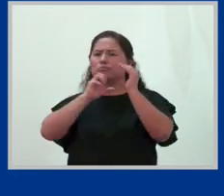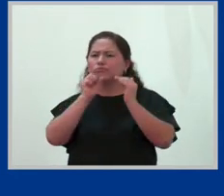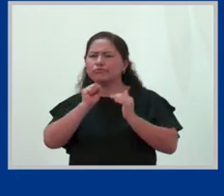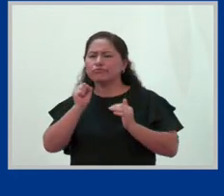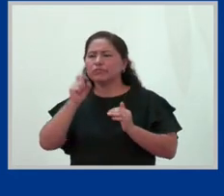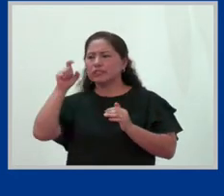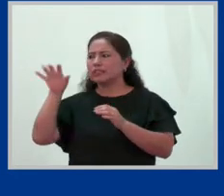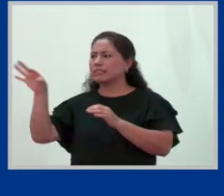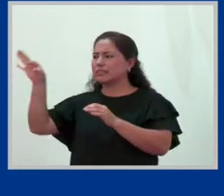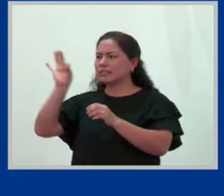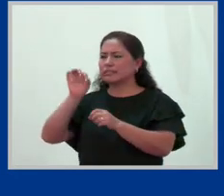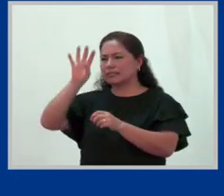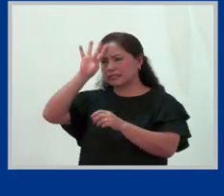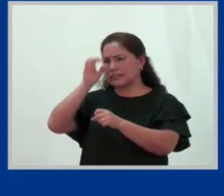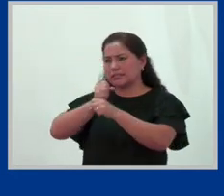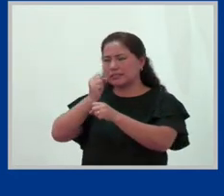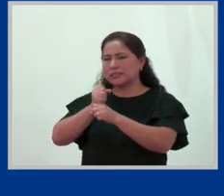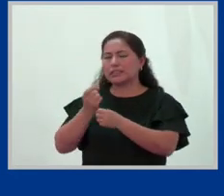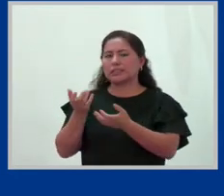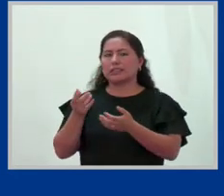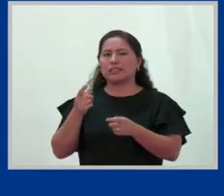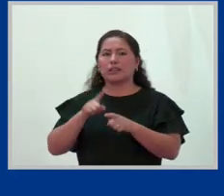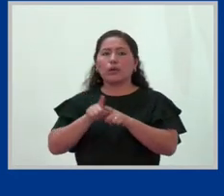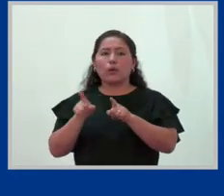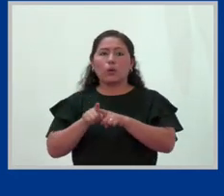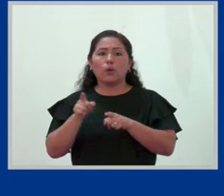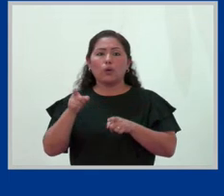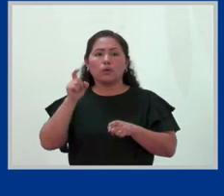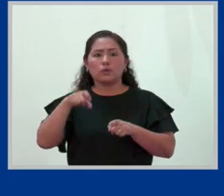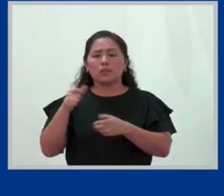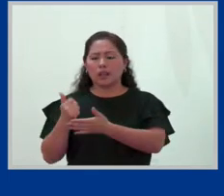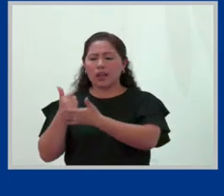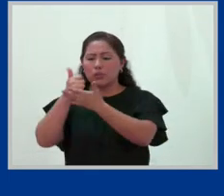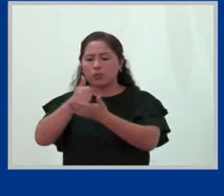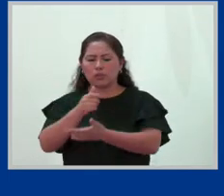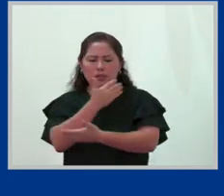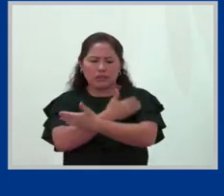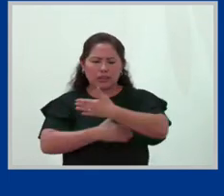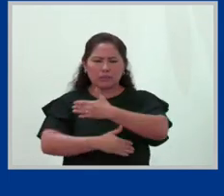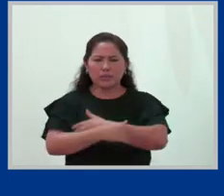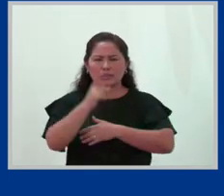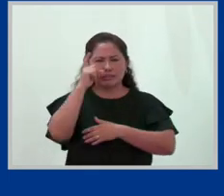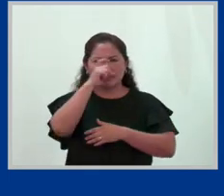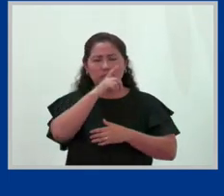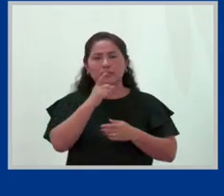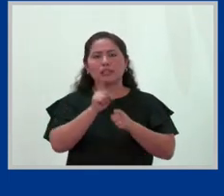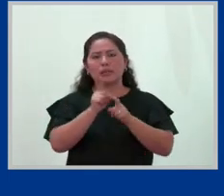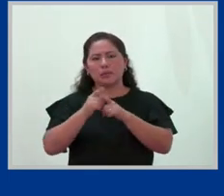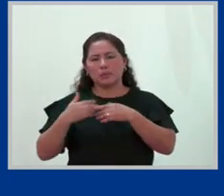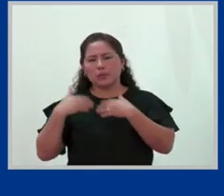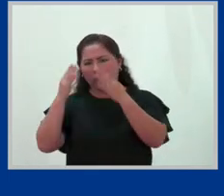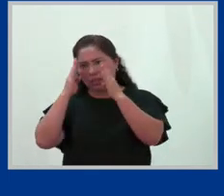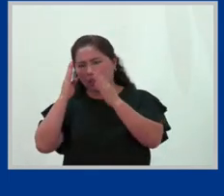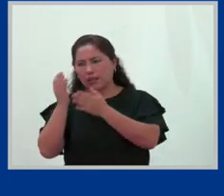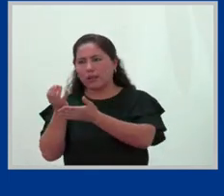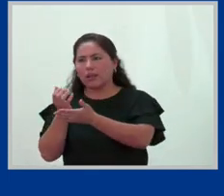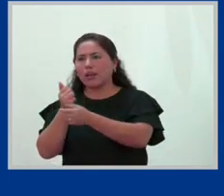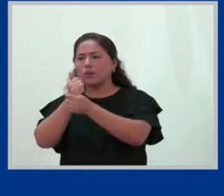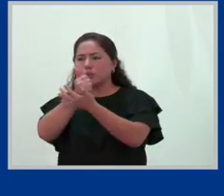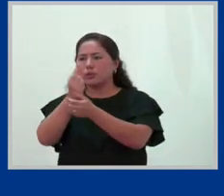personas que tienen alguna discapacidad y necesitan de repente alguna atención. Los cuidados son